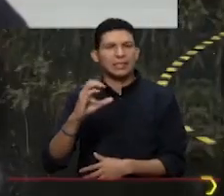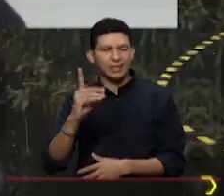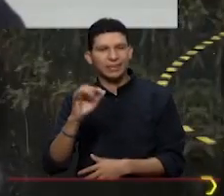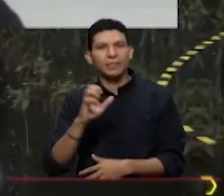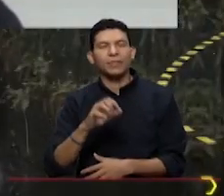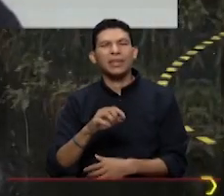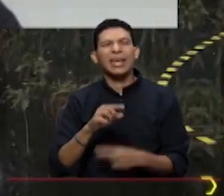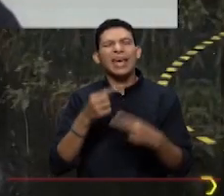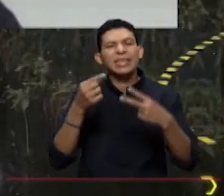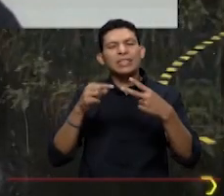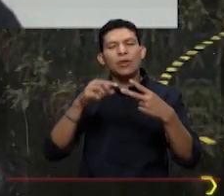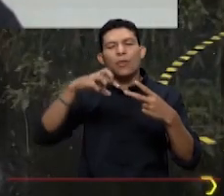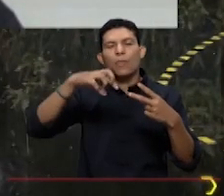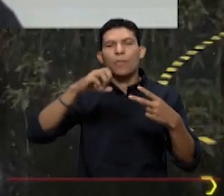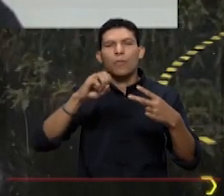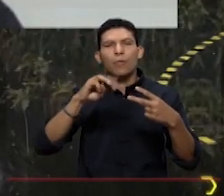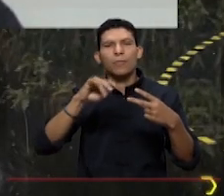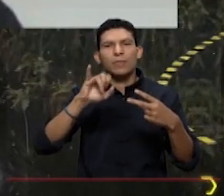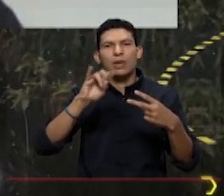Pomiwak?